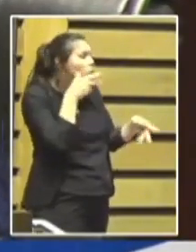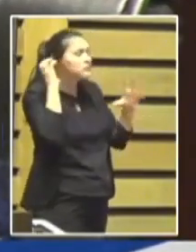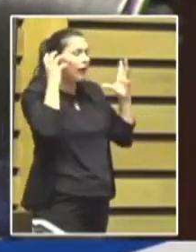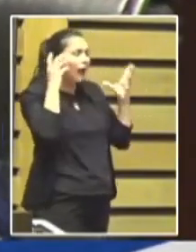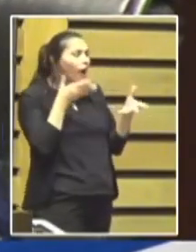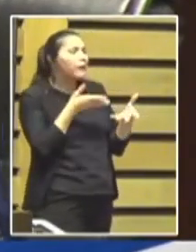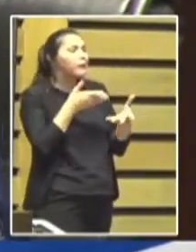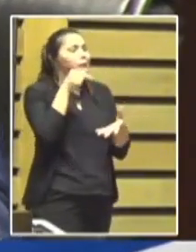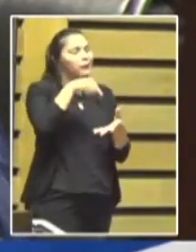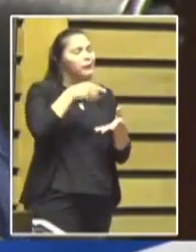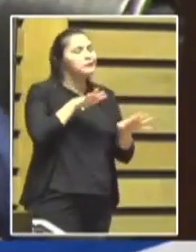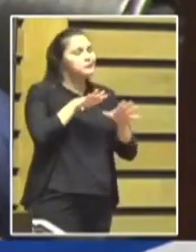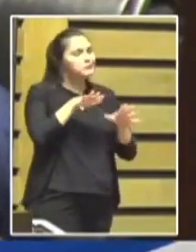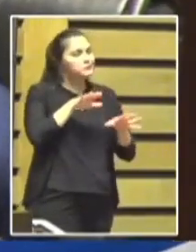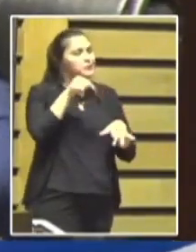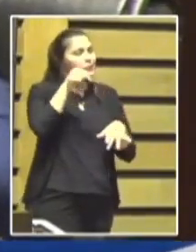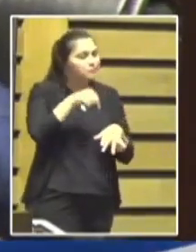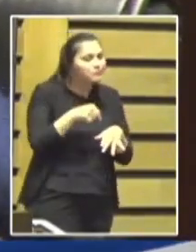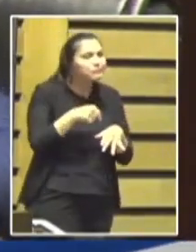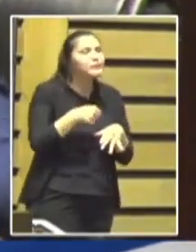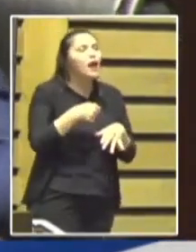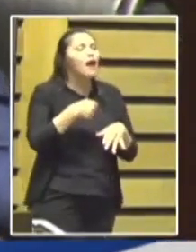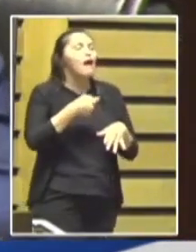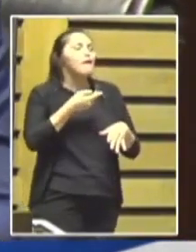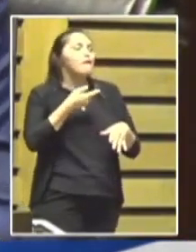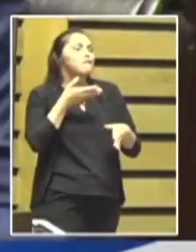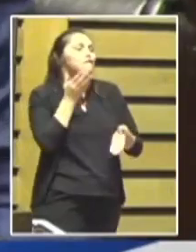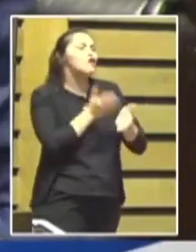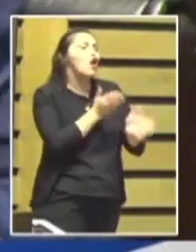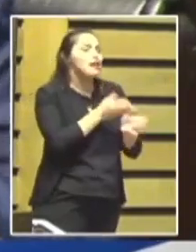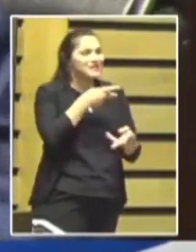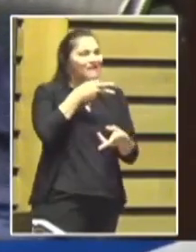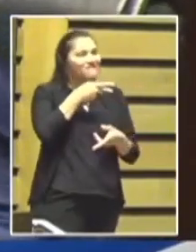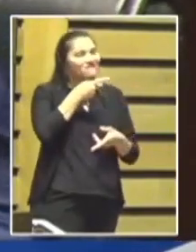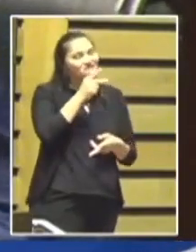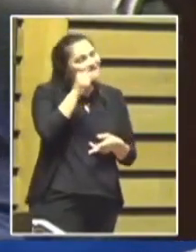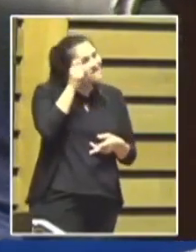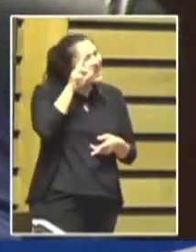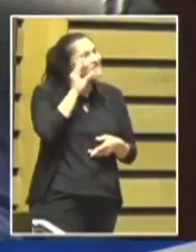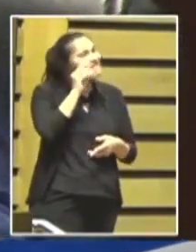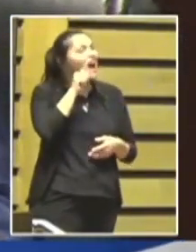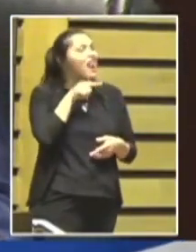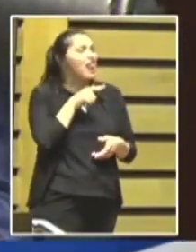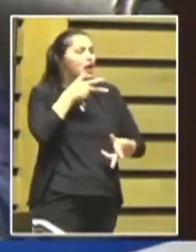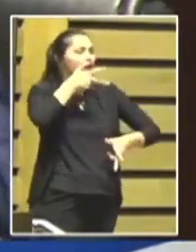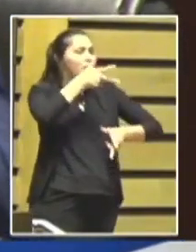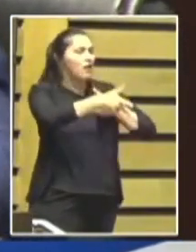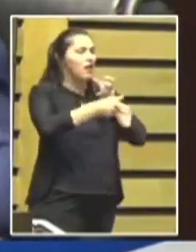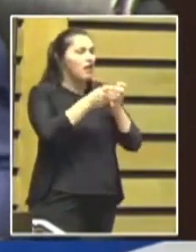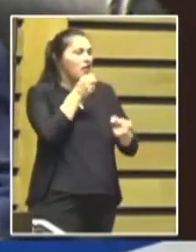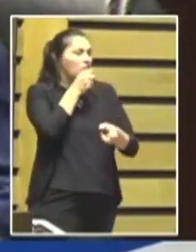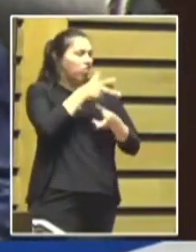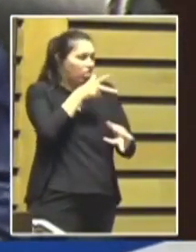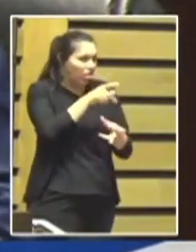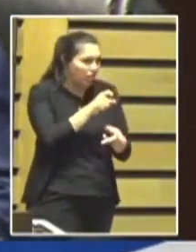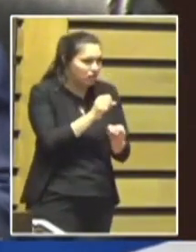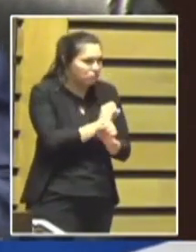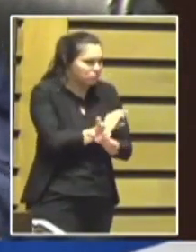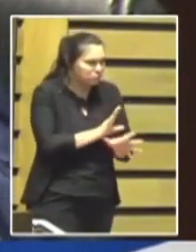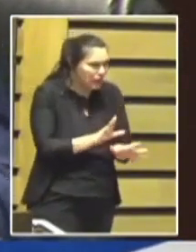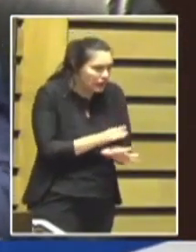vivimos, donde la violencia verbal, simbólica y mediática es una escala